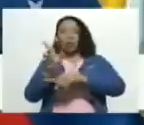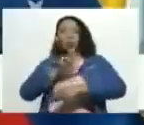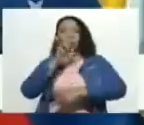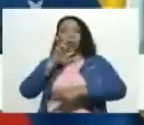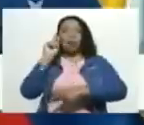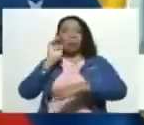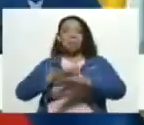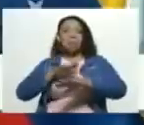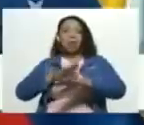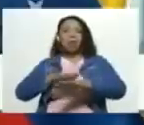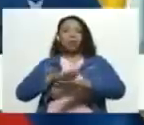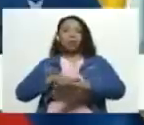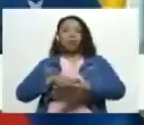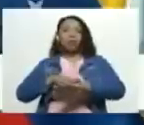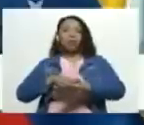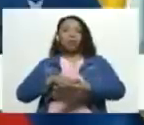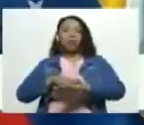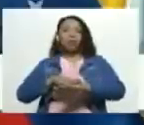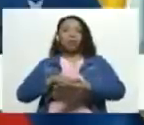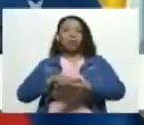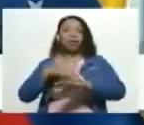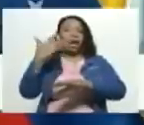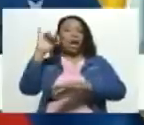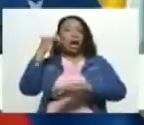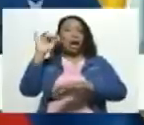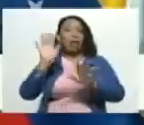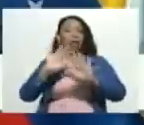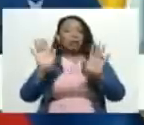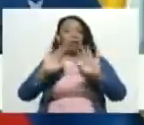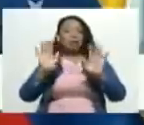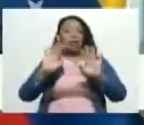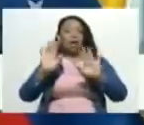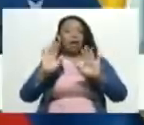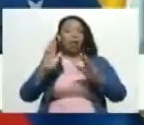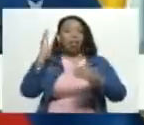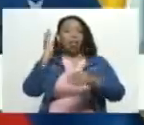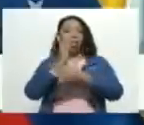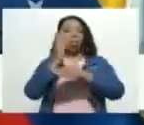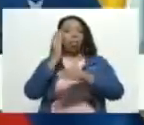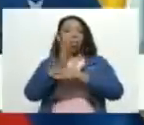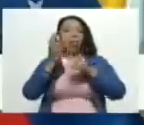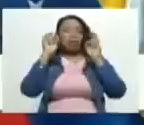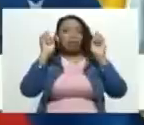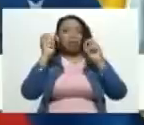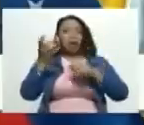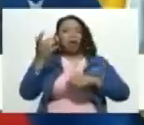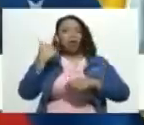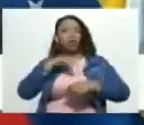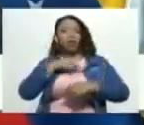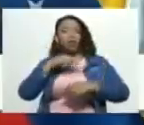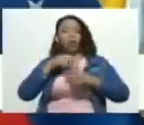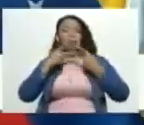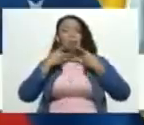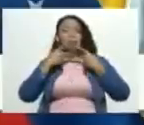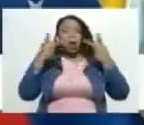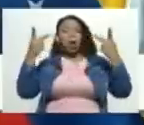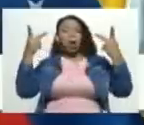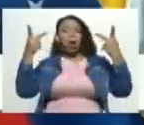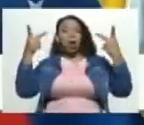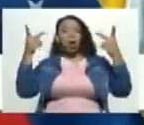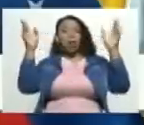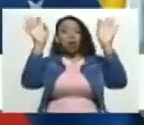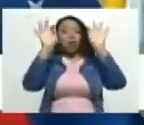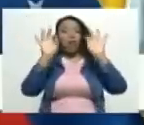hechos que han tenido ya las condenas respectivas que hemos anunciado de